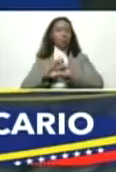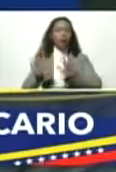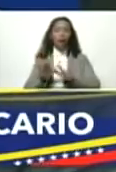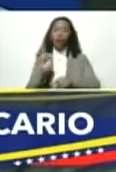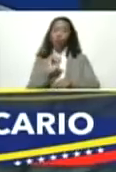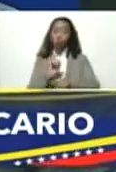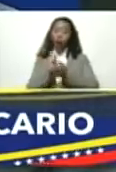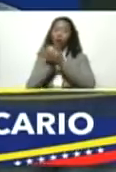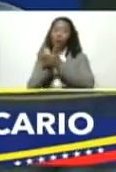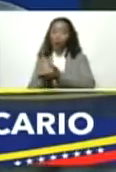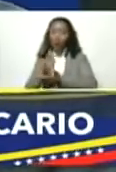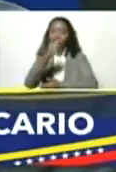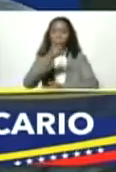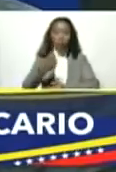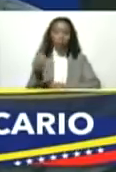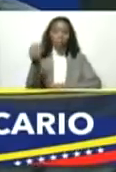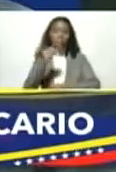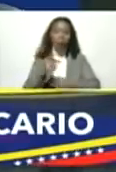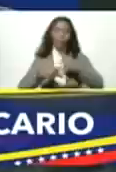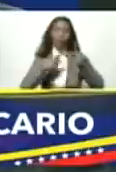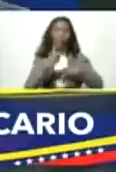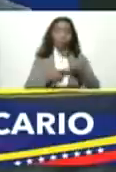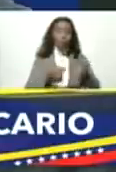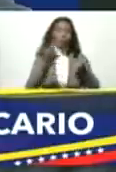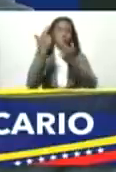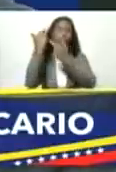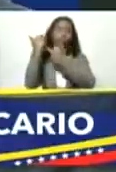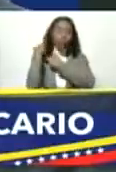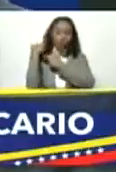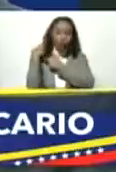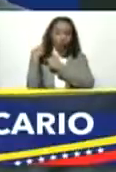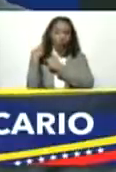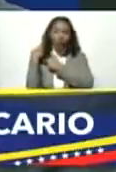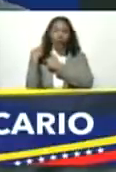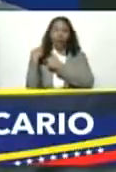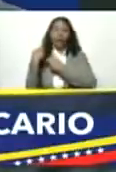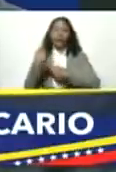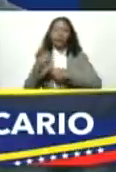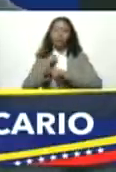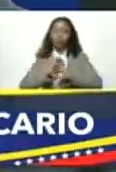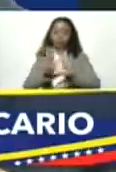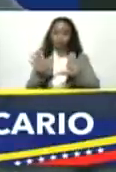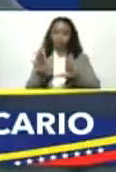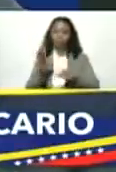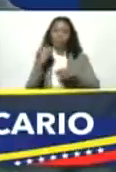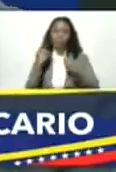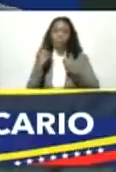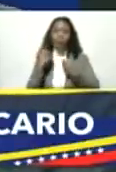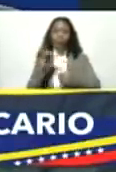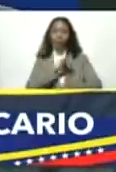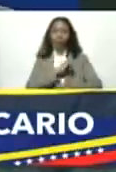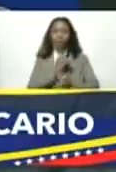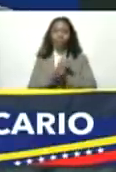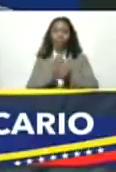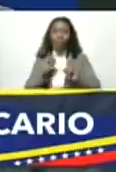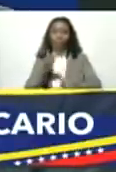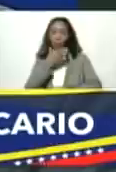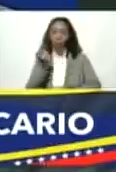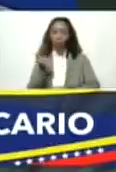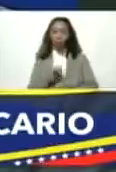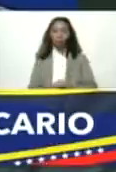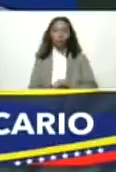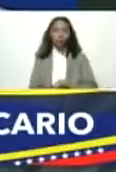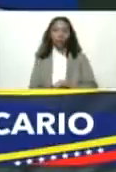a nuestra gente a que sea más productiva responsable y eficiente para que sea más independiente las